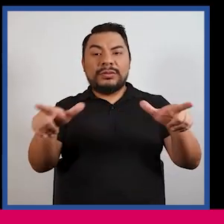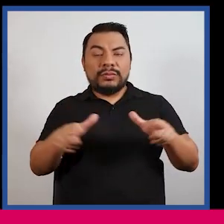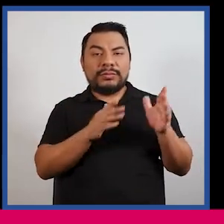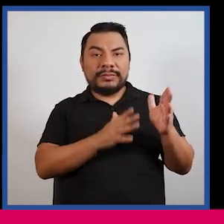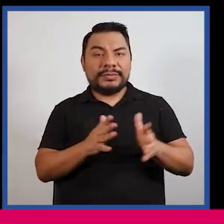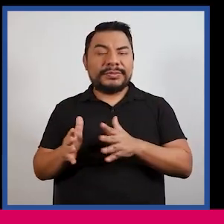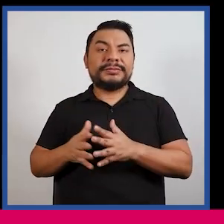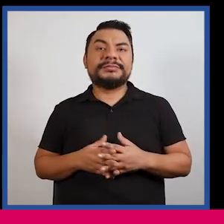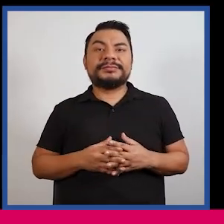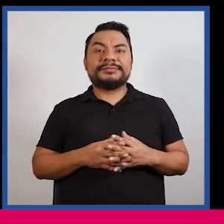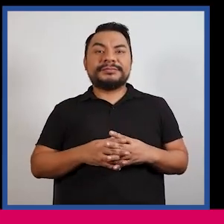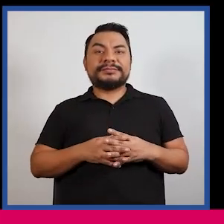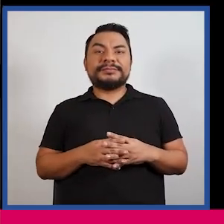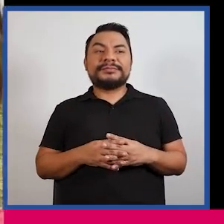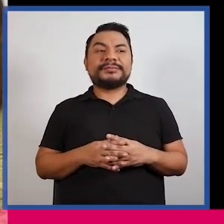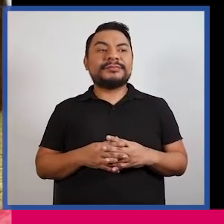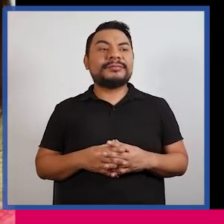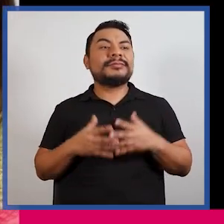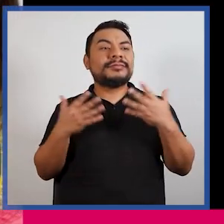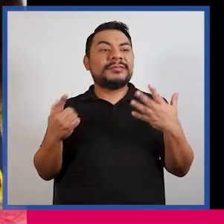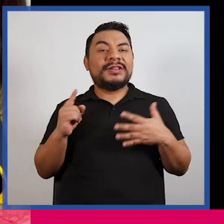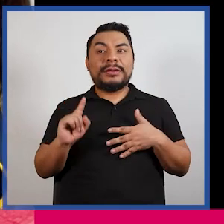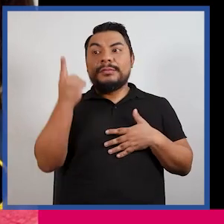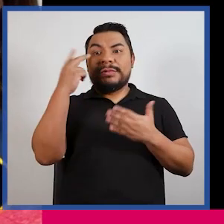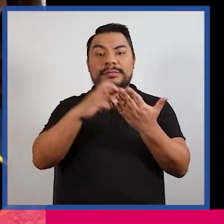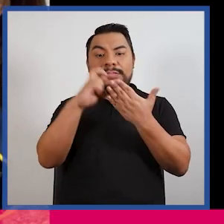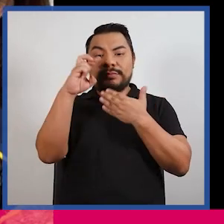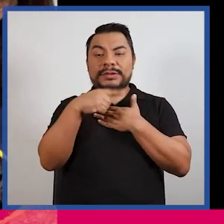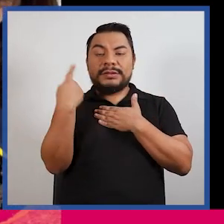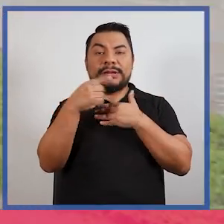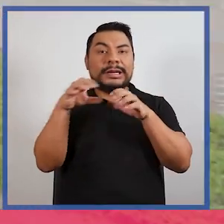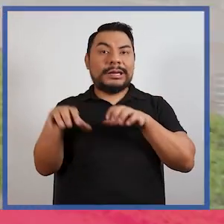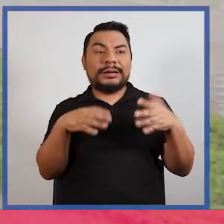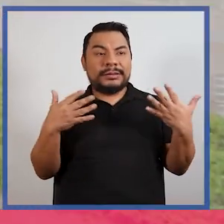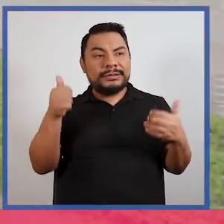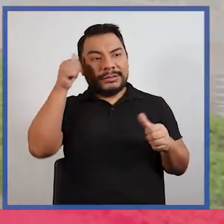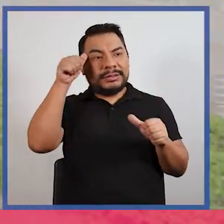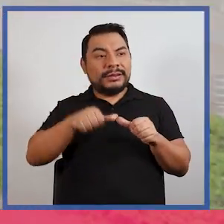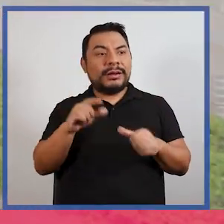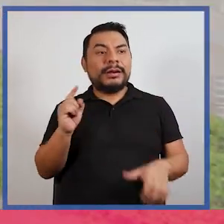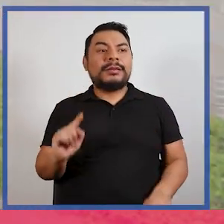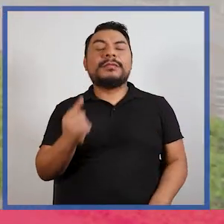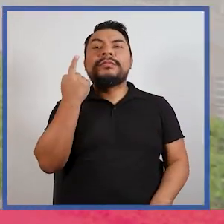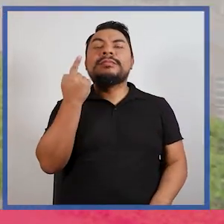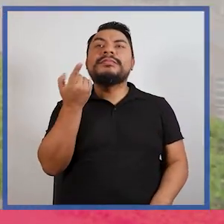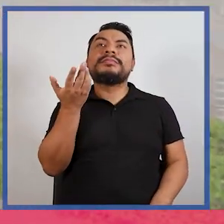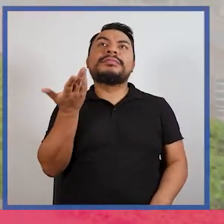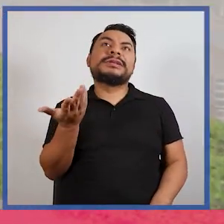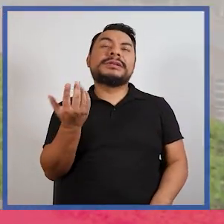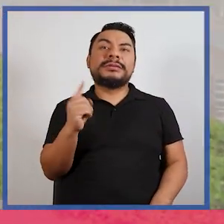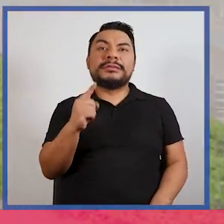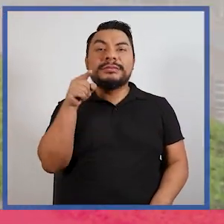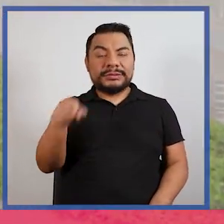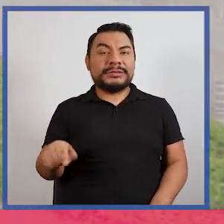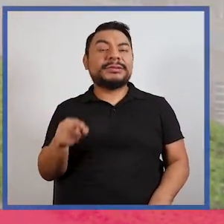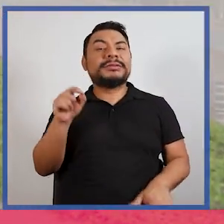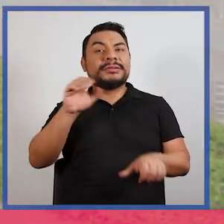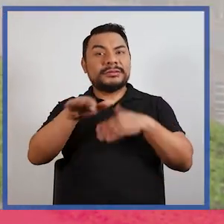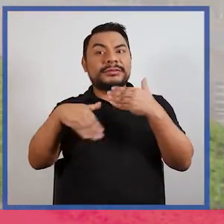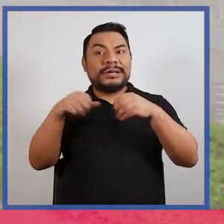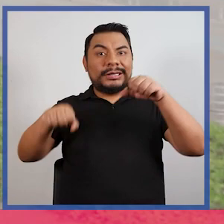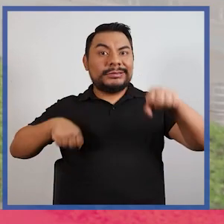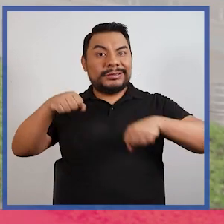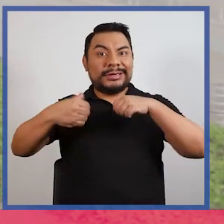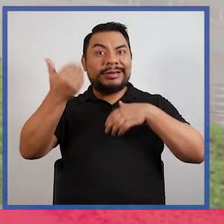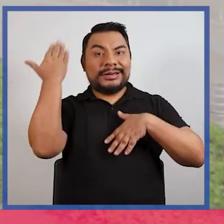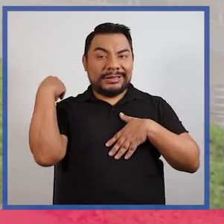espacios públicos. El primer proyecto que hicimos, si mal no recuerdo, fue la instalación del primer estacionamiento para